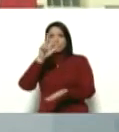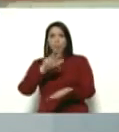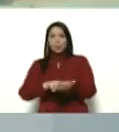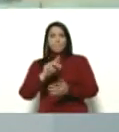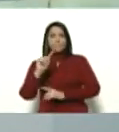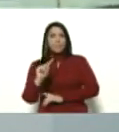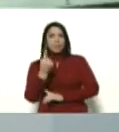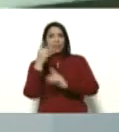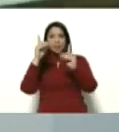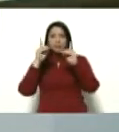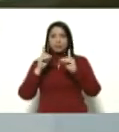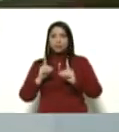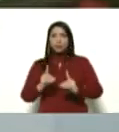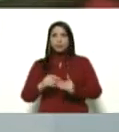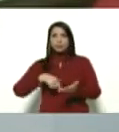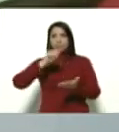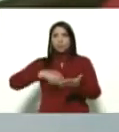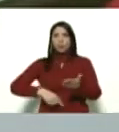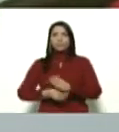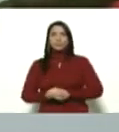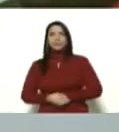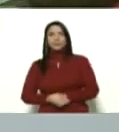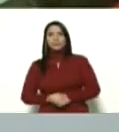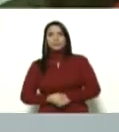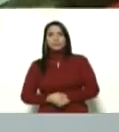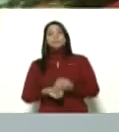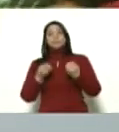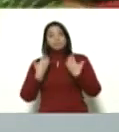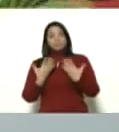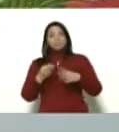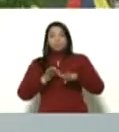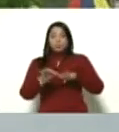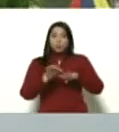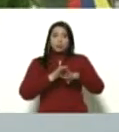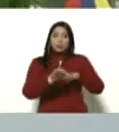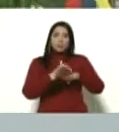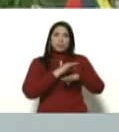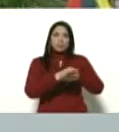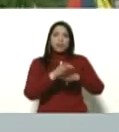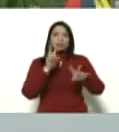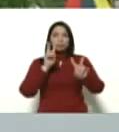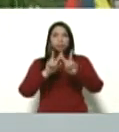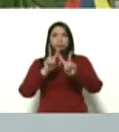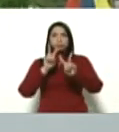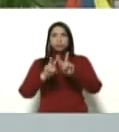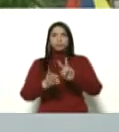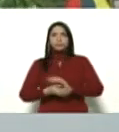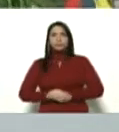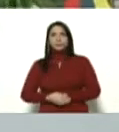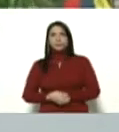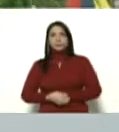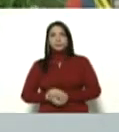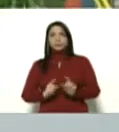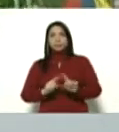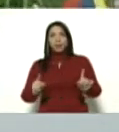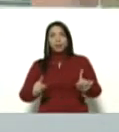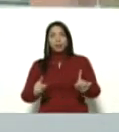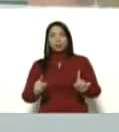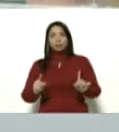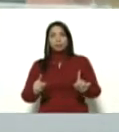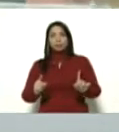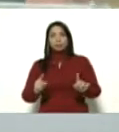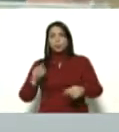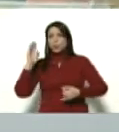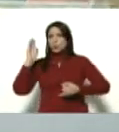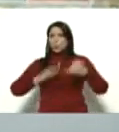decisión aprobada municipalizar la gran misión vivienda venezuela para llevarla hasta